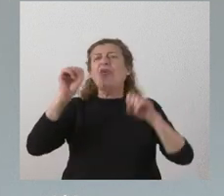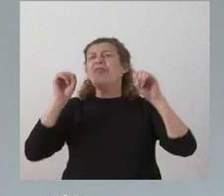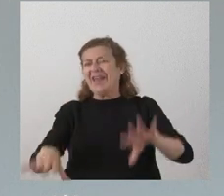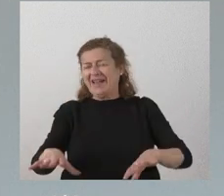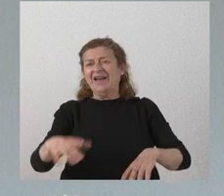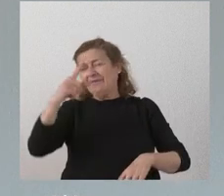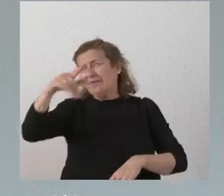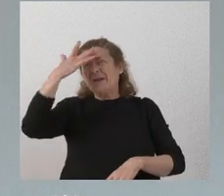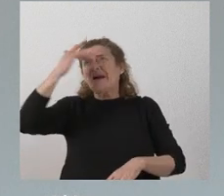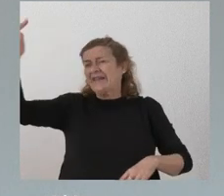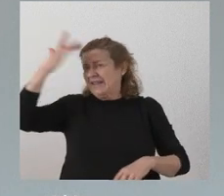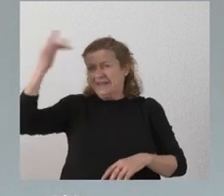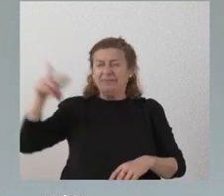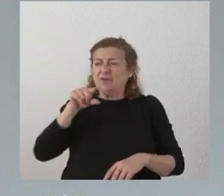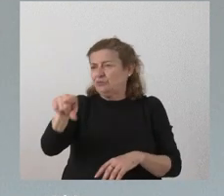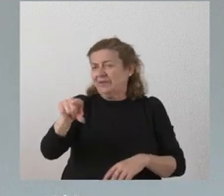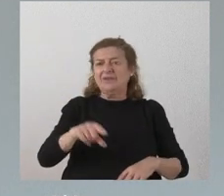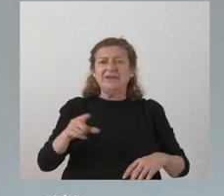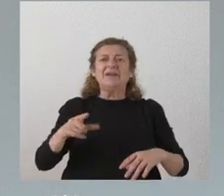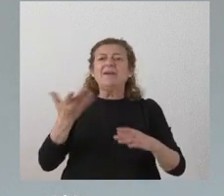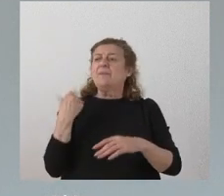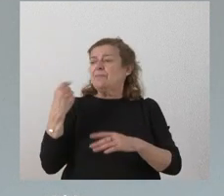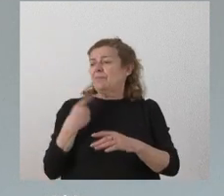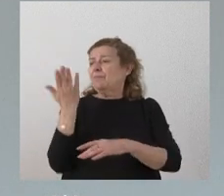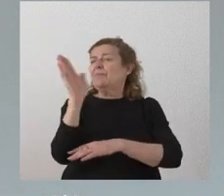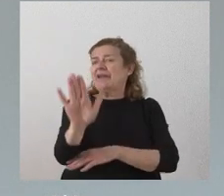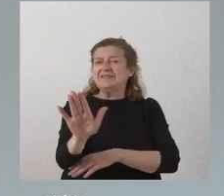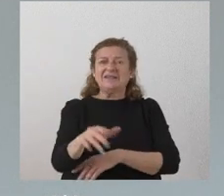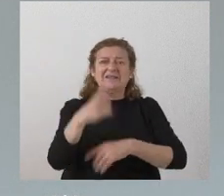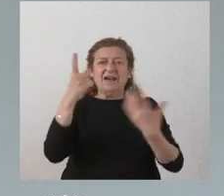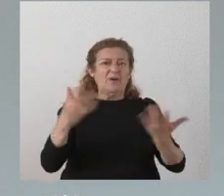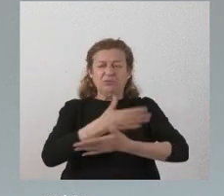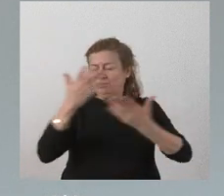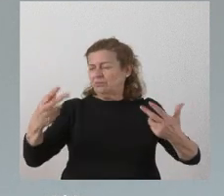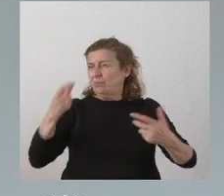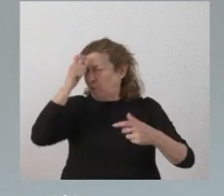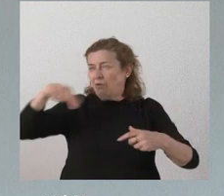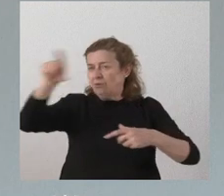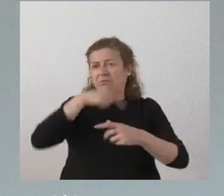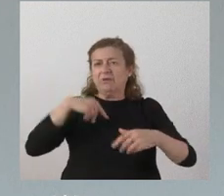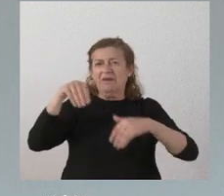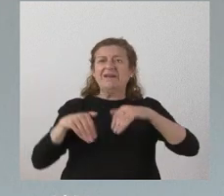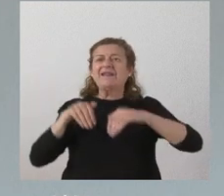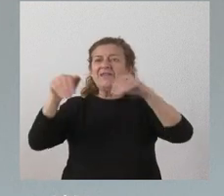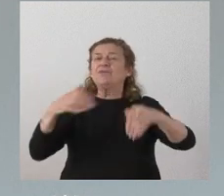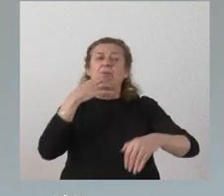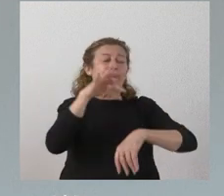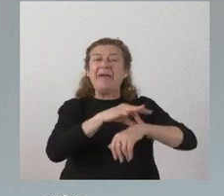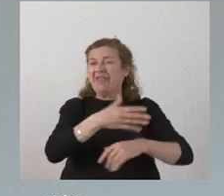a ver imagínese usted que el que se presentara a un determinado municipio como candidato fuera médico